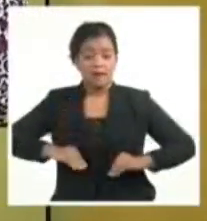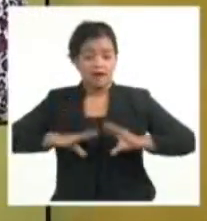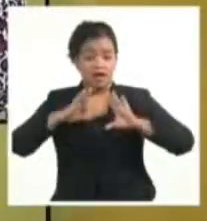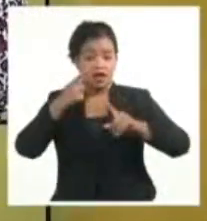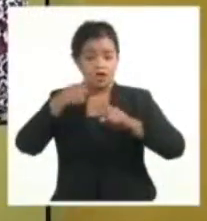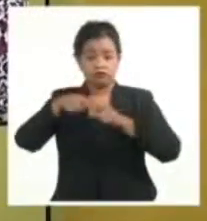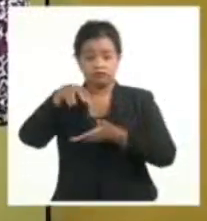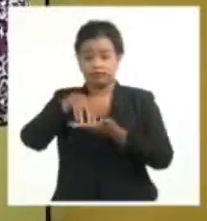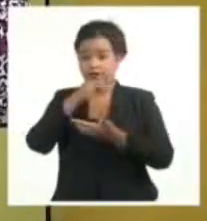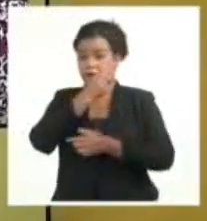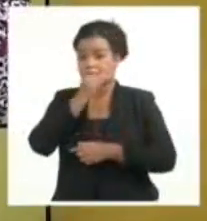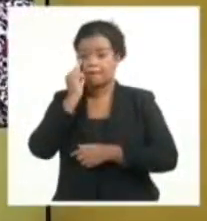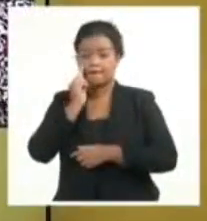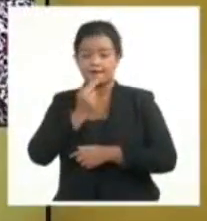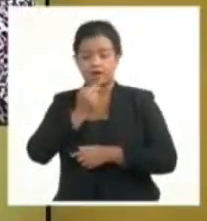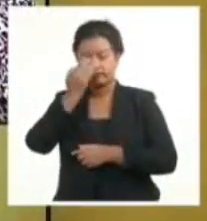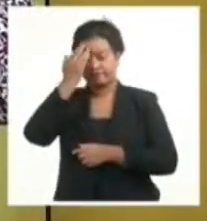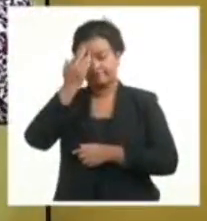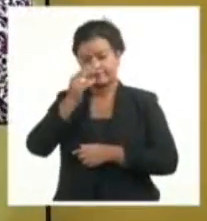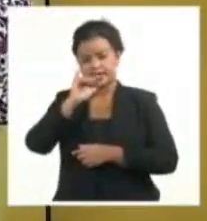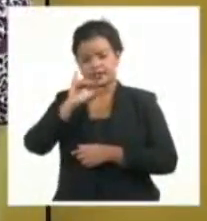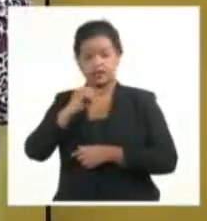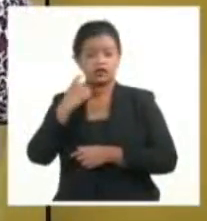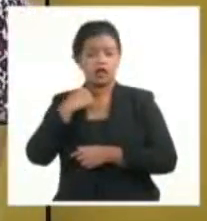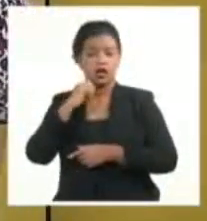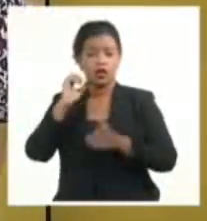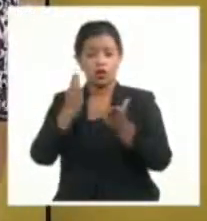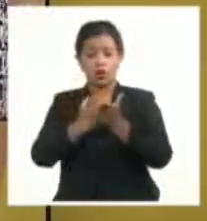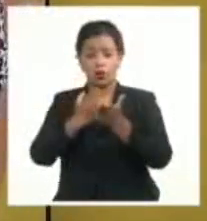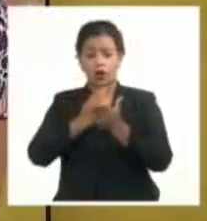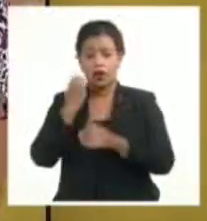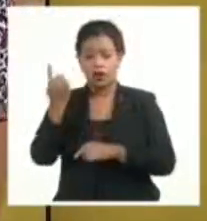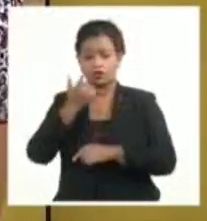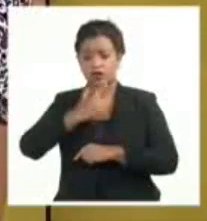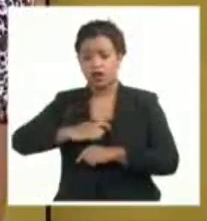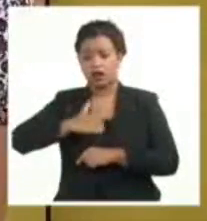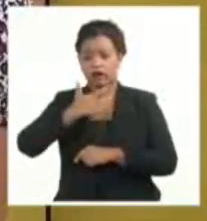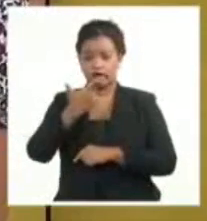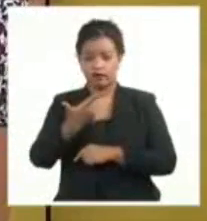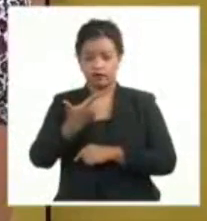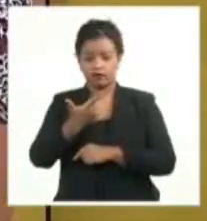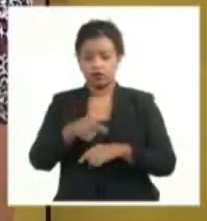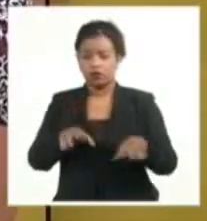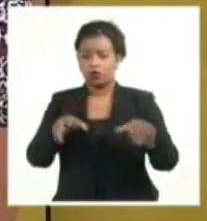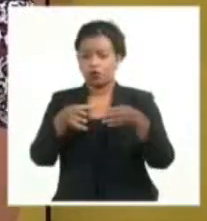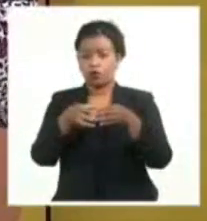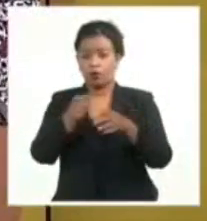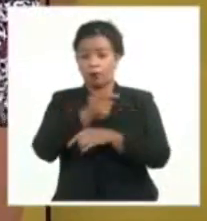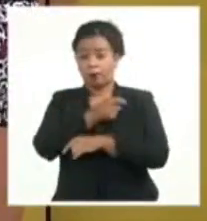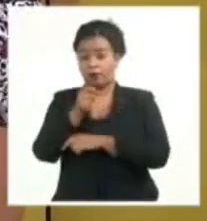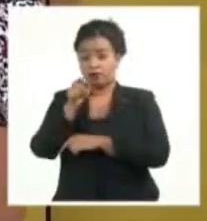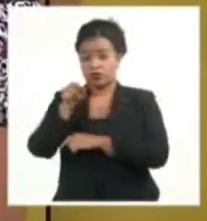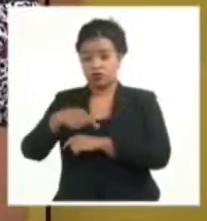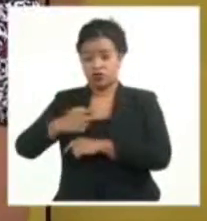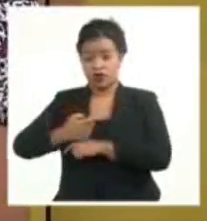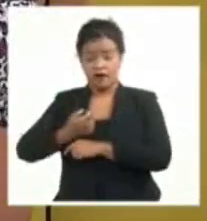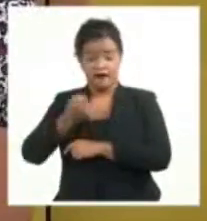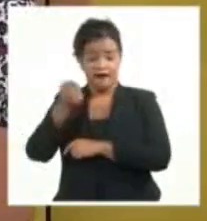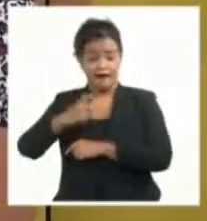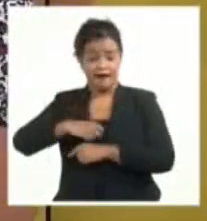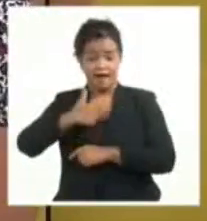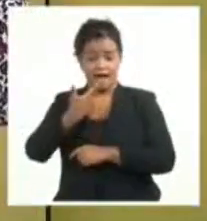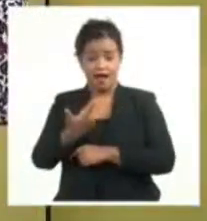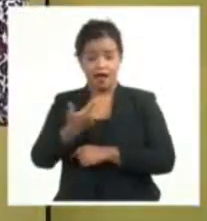lugar el homenaje por los 60 años de la Escuela Nacional de Arte. Un grupo de maestros del sistema de la enseñanza artística del país